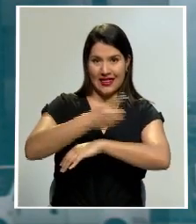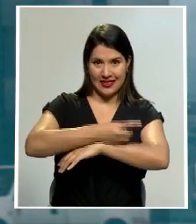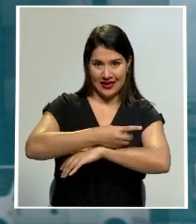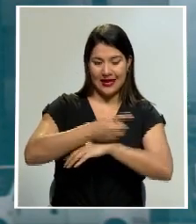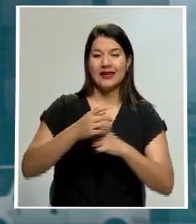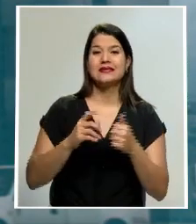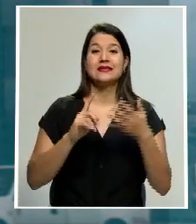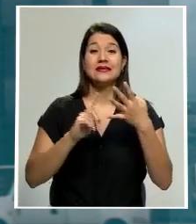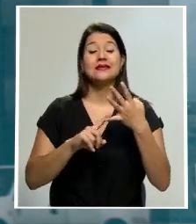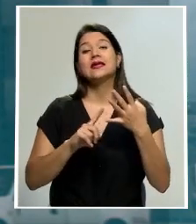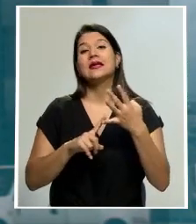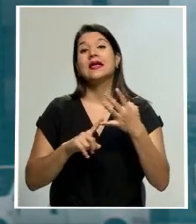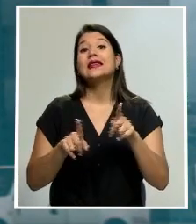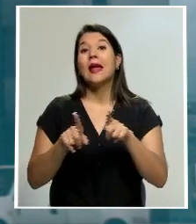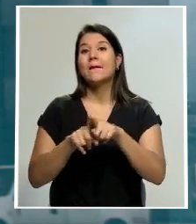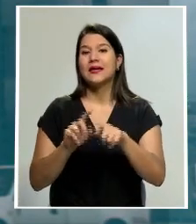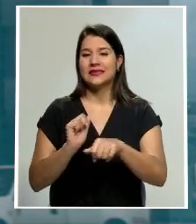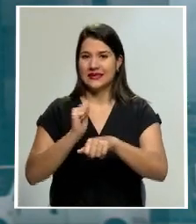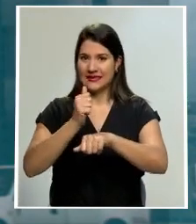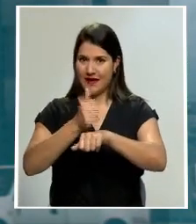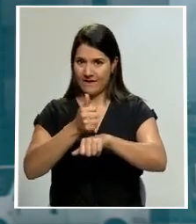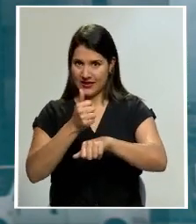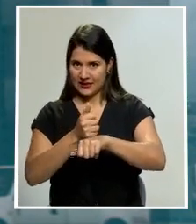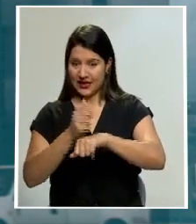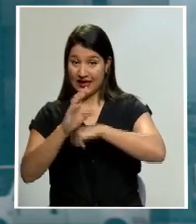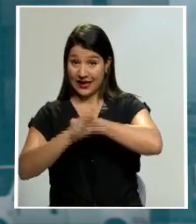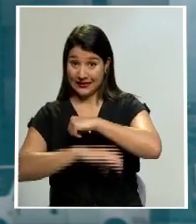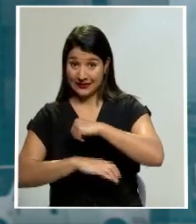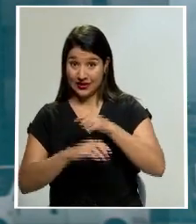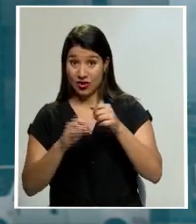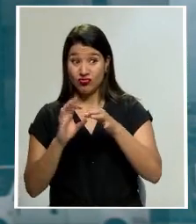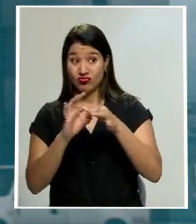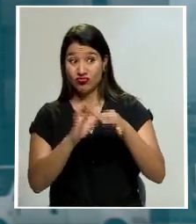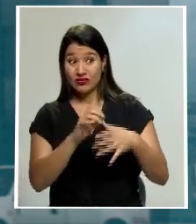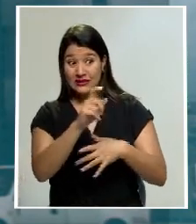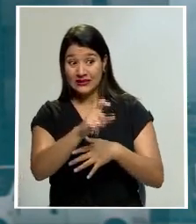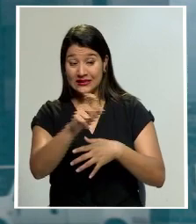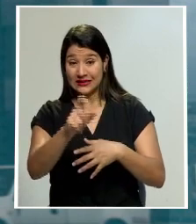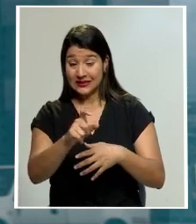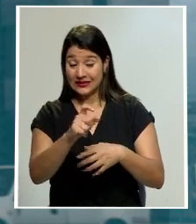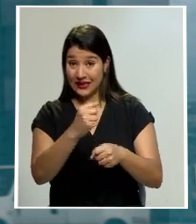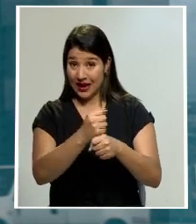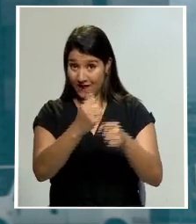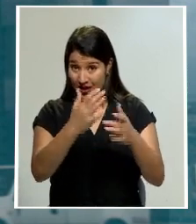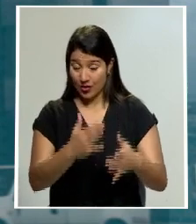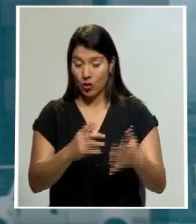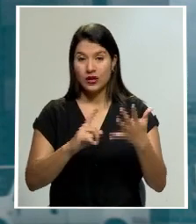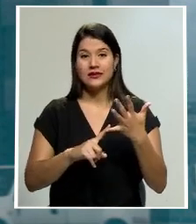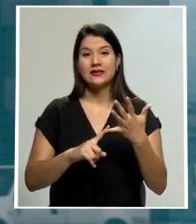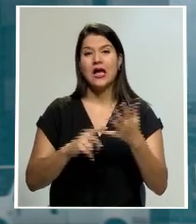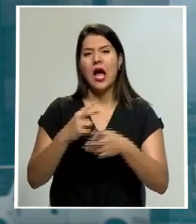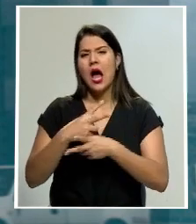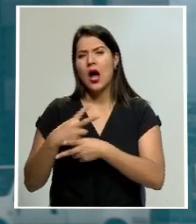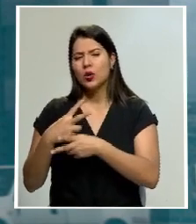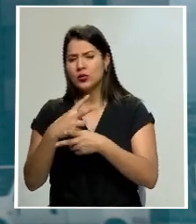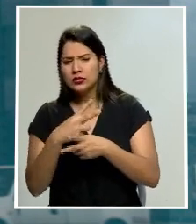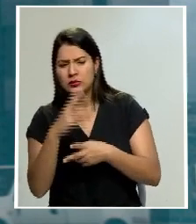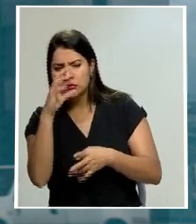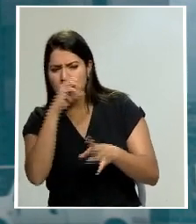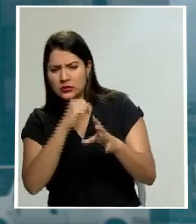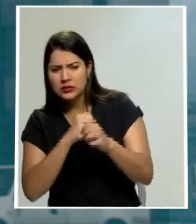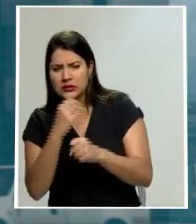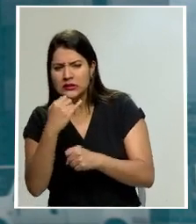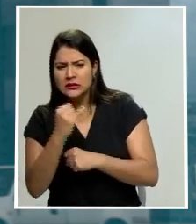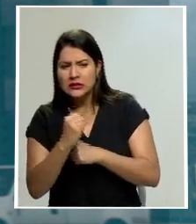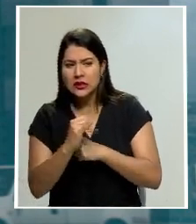medidas cautelares en un lapso de 10 días contra funcionarios involucrados. La auditoría deberá investigar si sustrajeron dinero del Consejo,